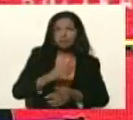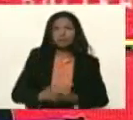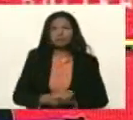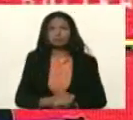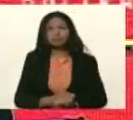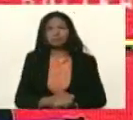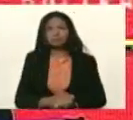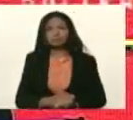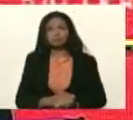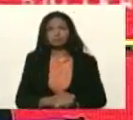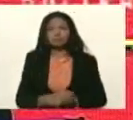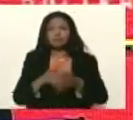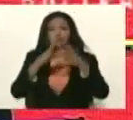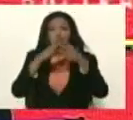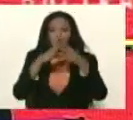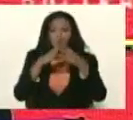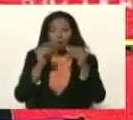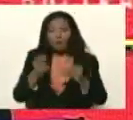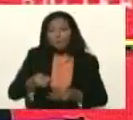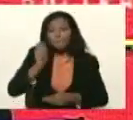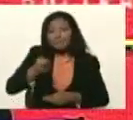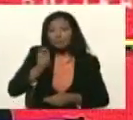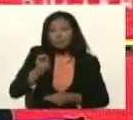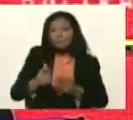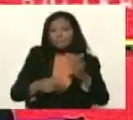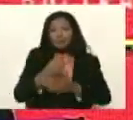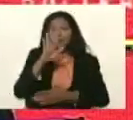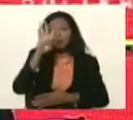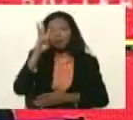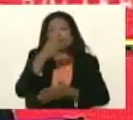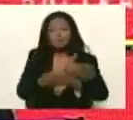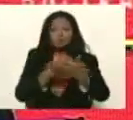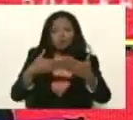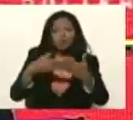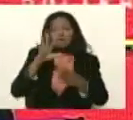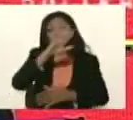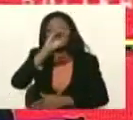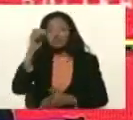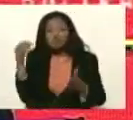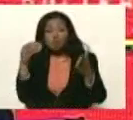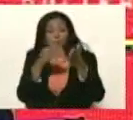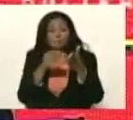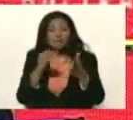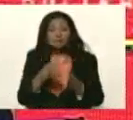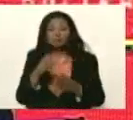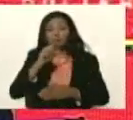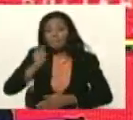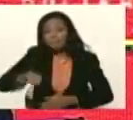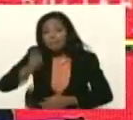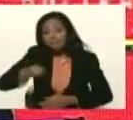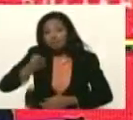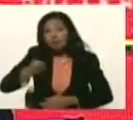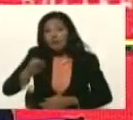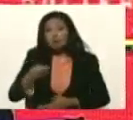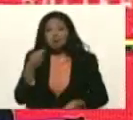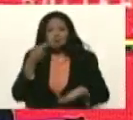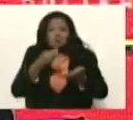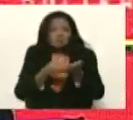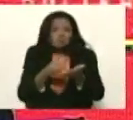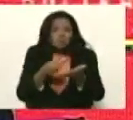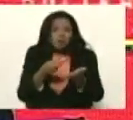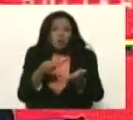y a todos los pensionados, país, más de 4 millones 500 mil, les estoy depositando, como ensayo,